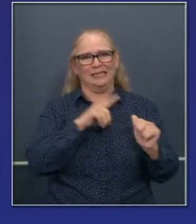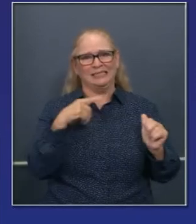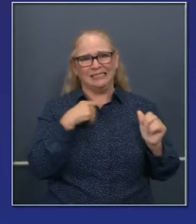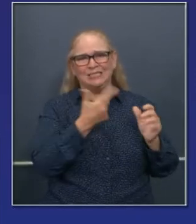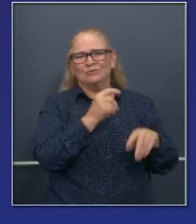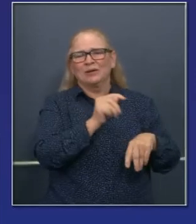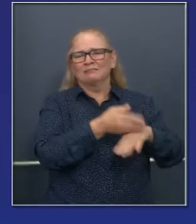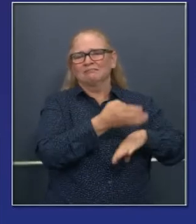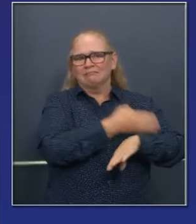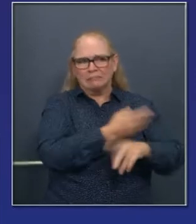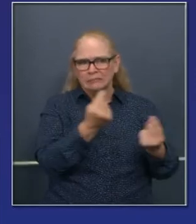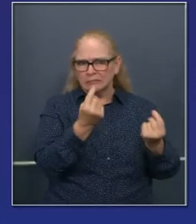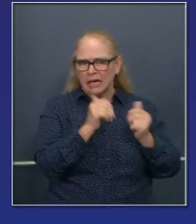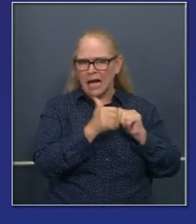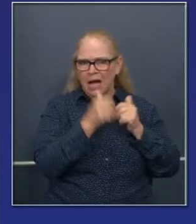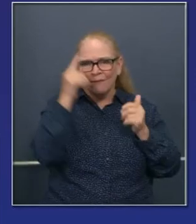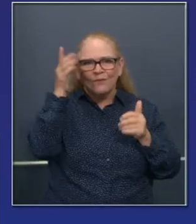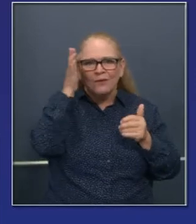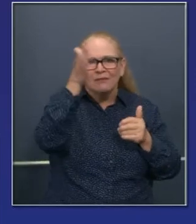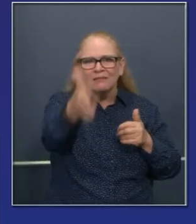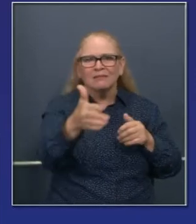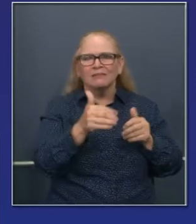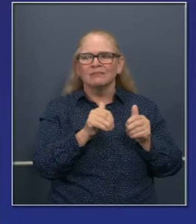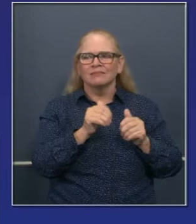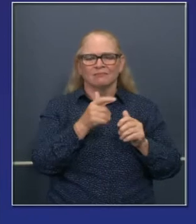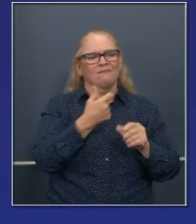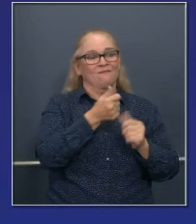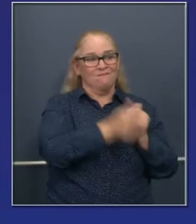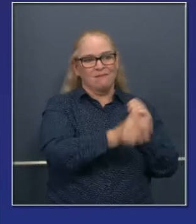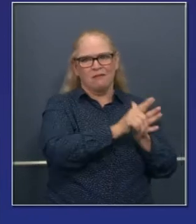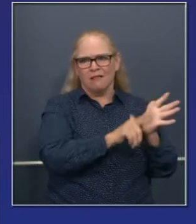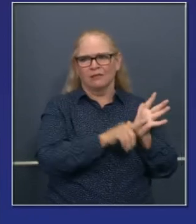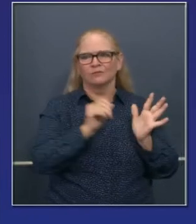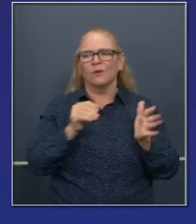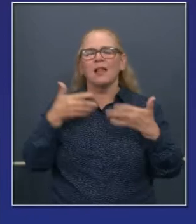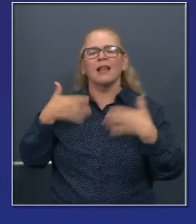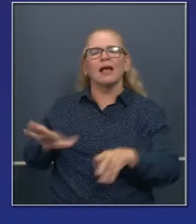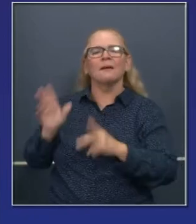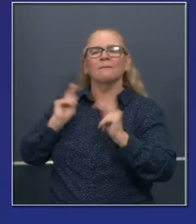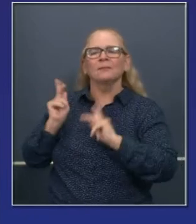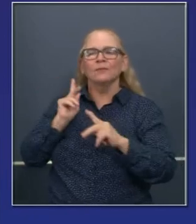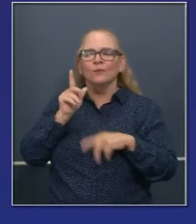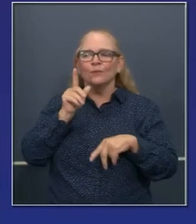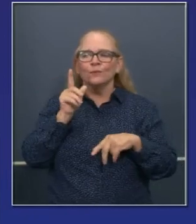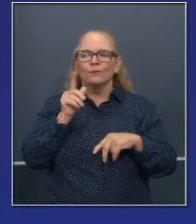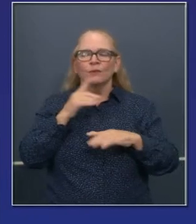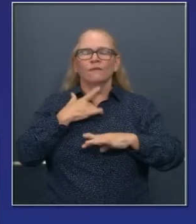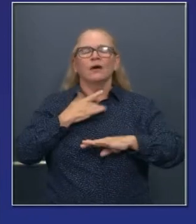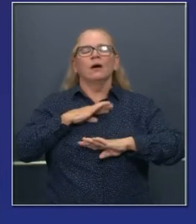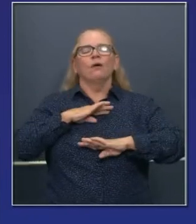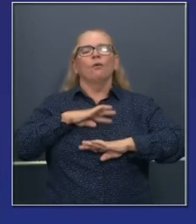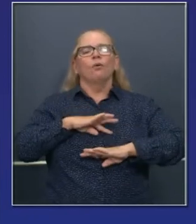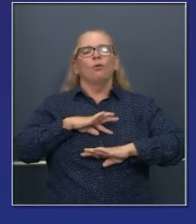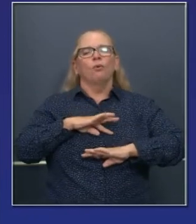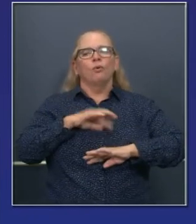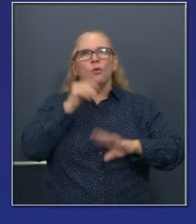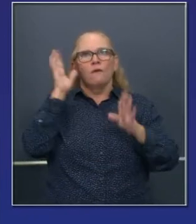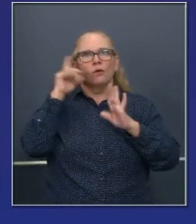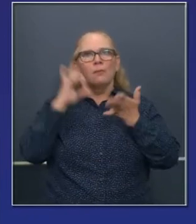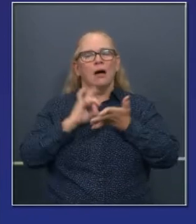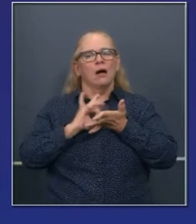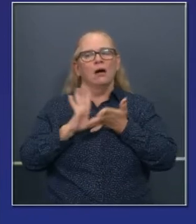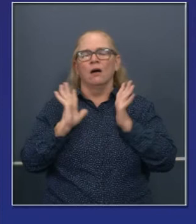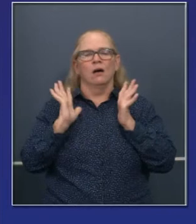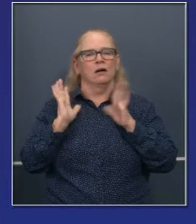extensión al moratorio de desalojos para millones de californianos que están bajo estrés, bajo ansiedad en este espacio. También hemos podido